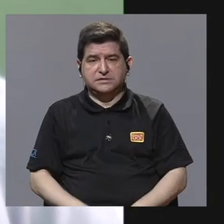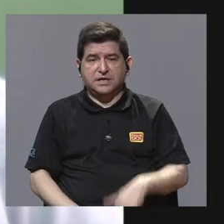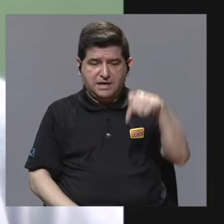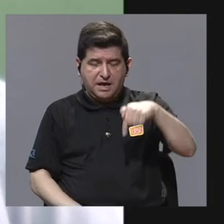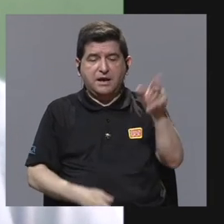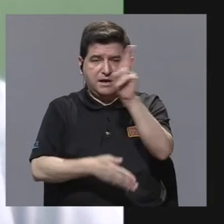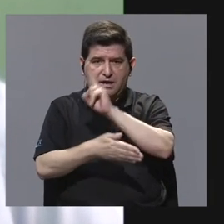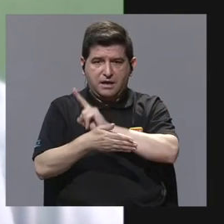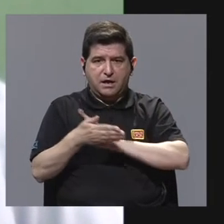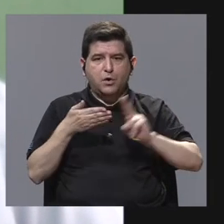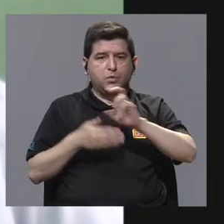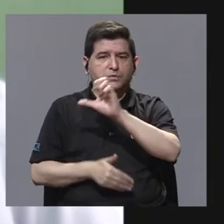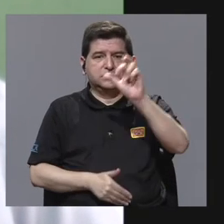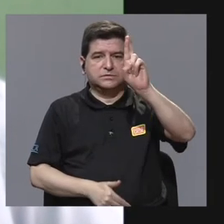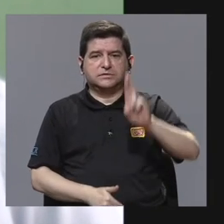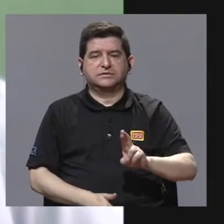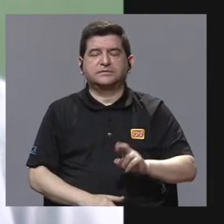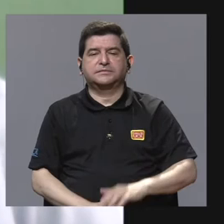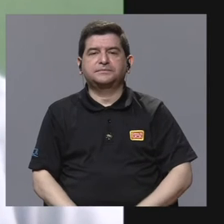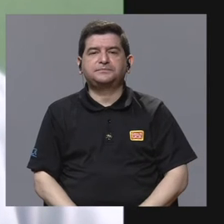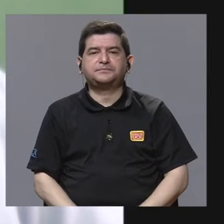la Universidad de Costa Rica.